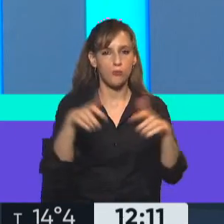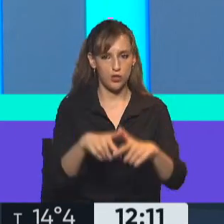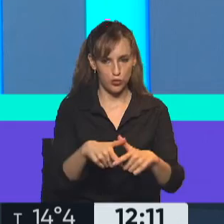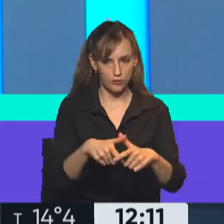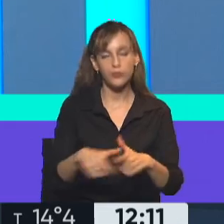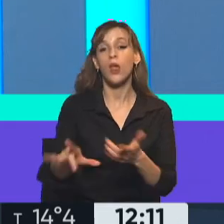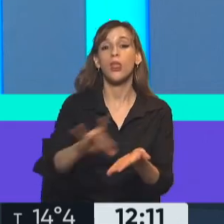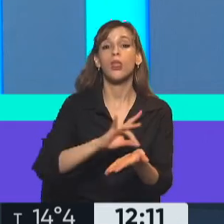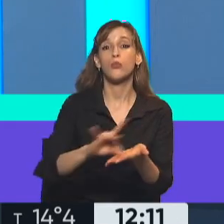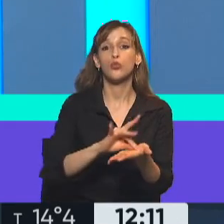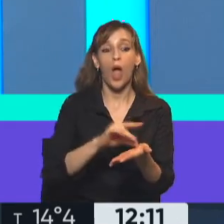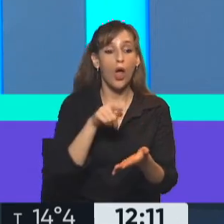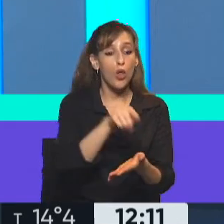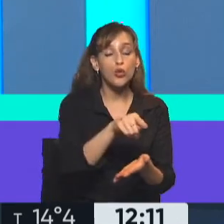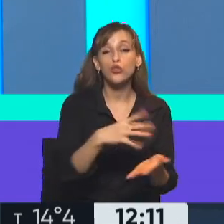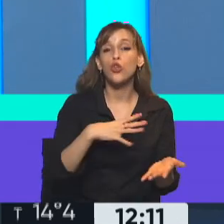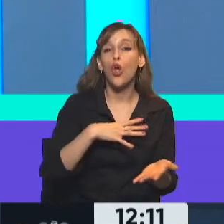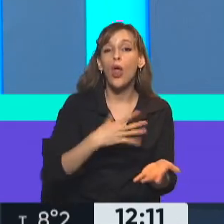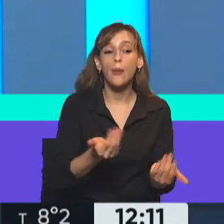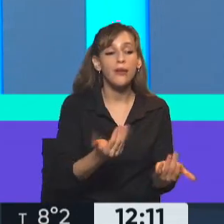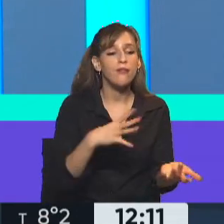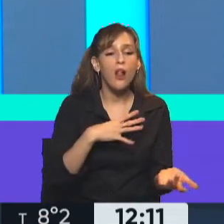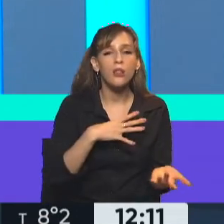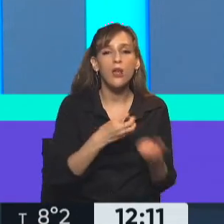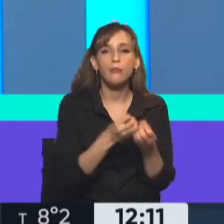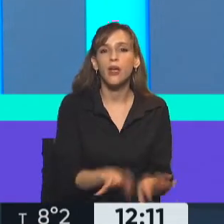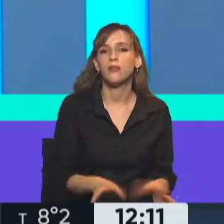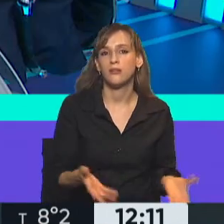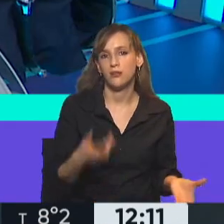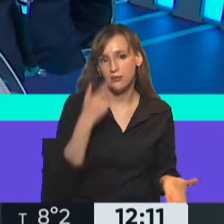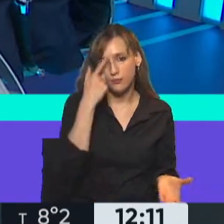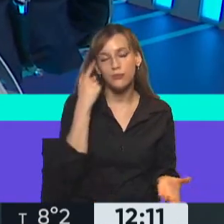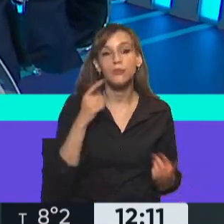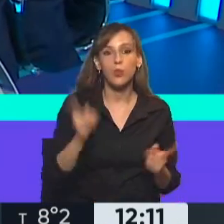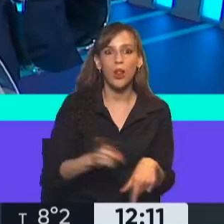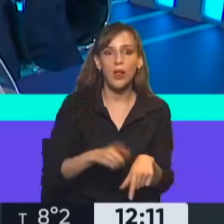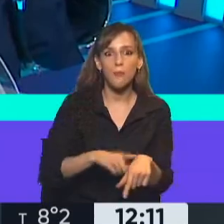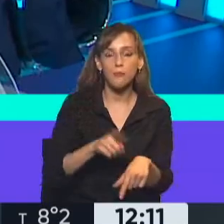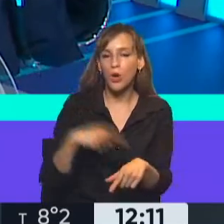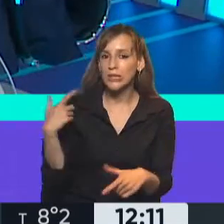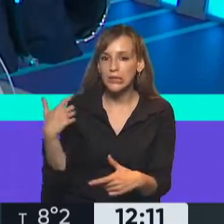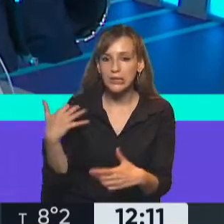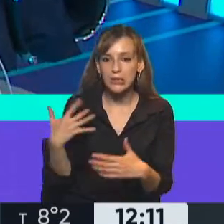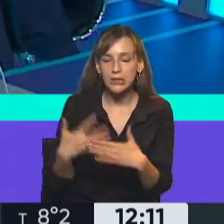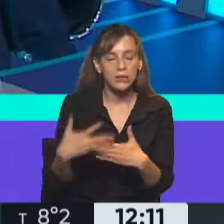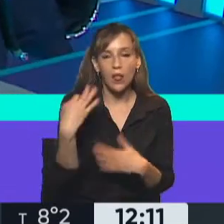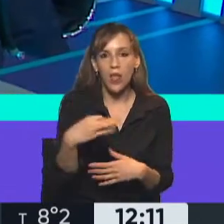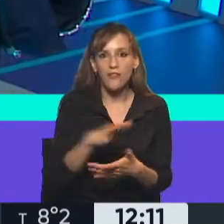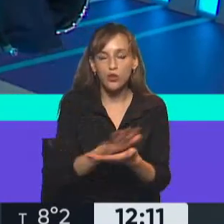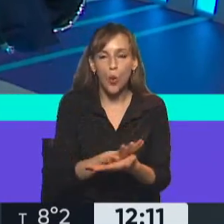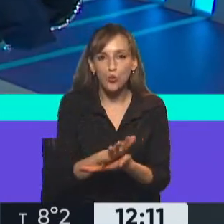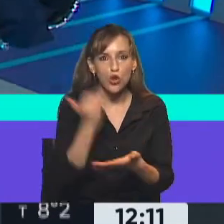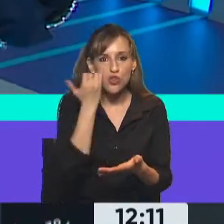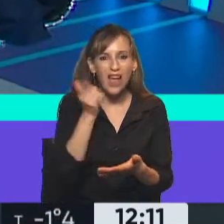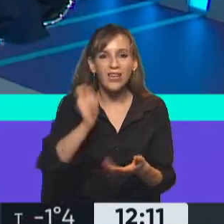de Diputados todavía no ha comenzado esa discusión. Ahora ahí hay tiempo de descuento, deberían empezar a resolver. Sí, claro, porque ahora estamos